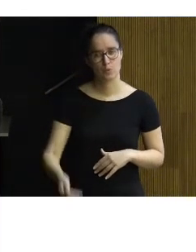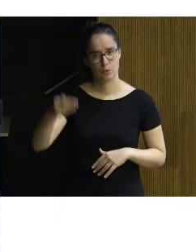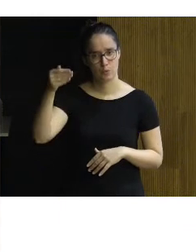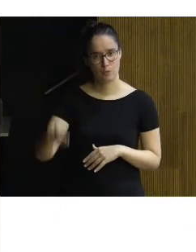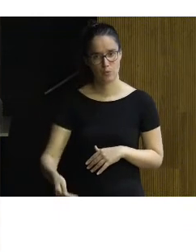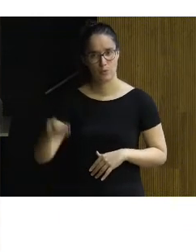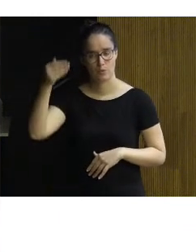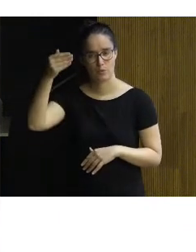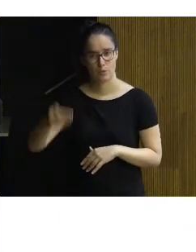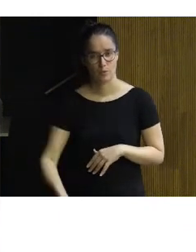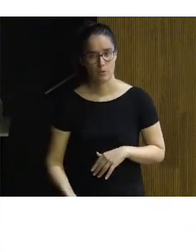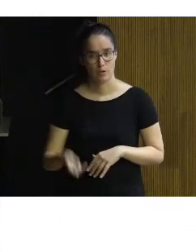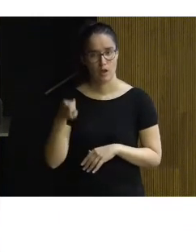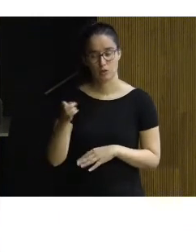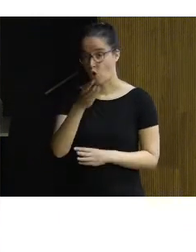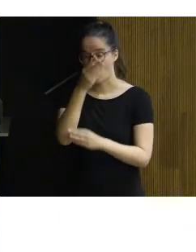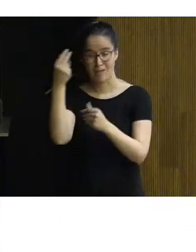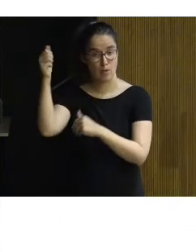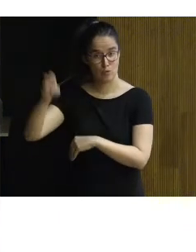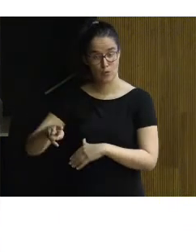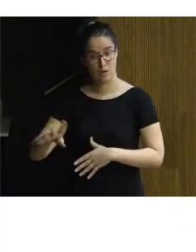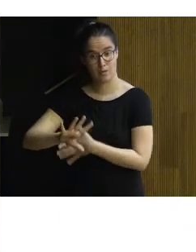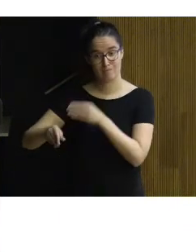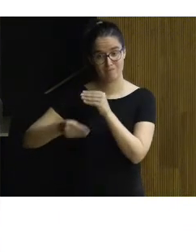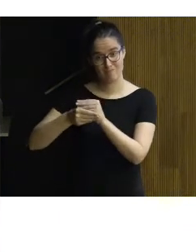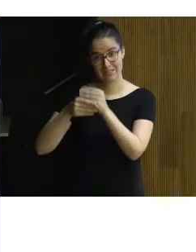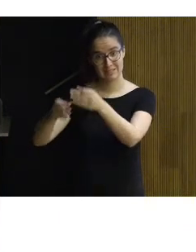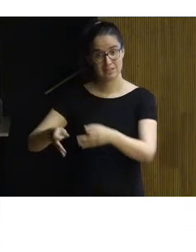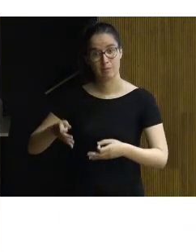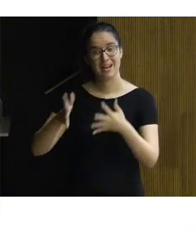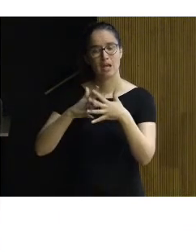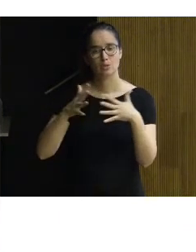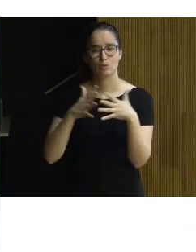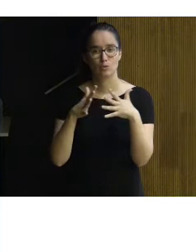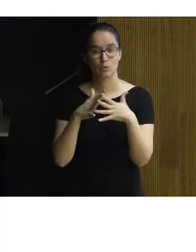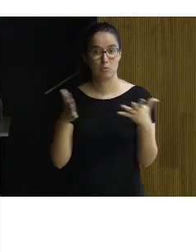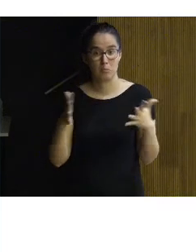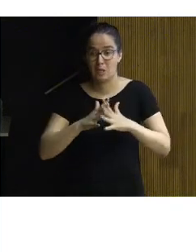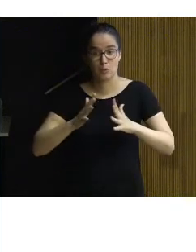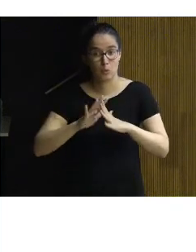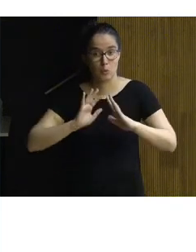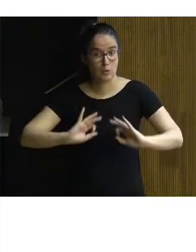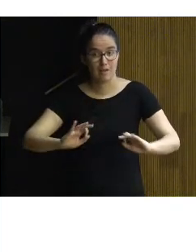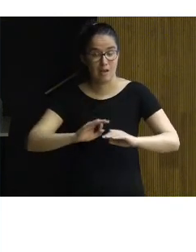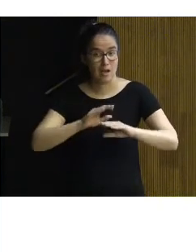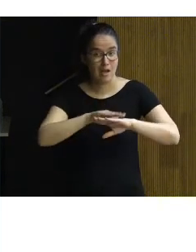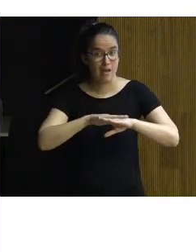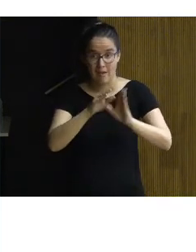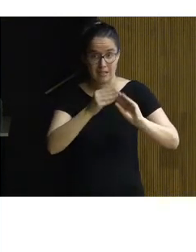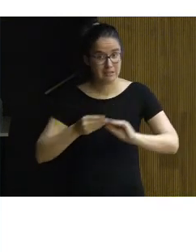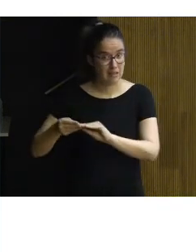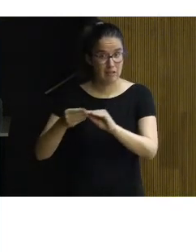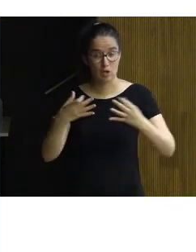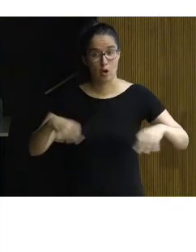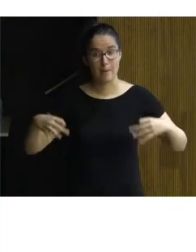nunca en ningún momento lo hemos olvidado. La estructura es la estructura propia de un estándar. Un estándar